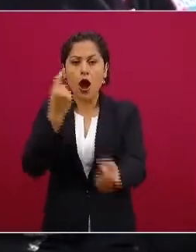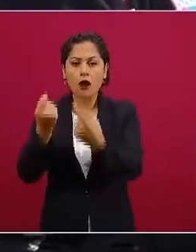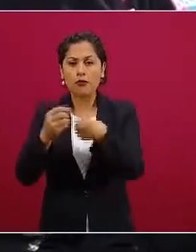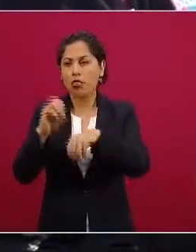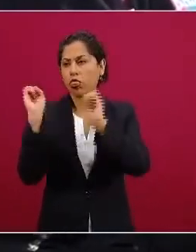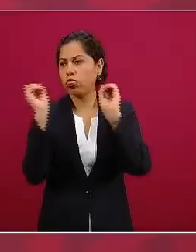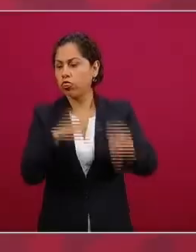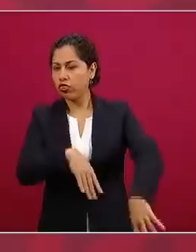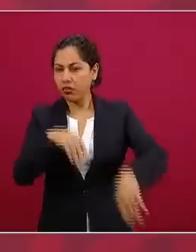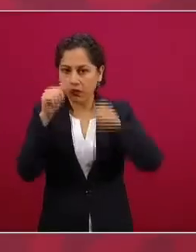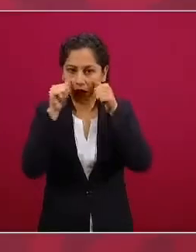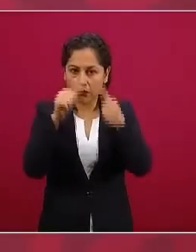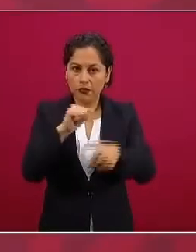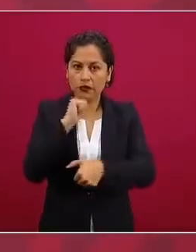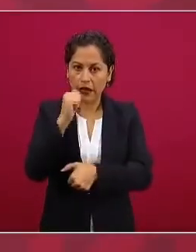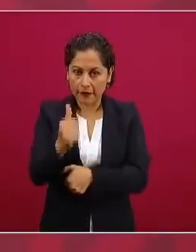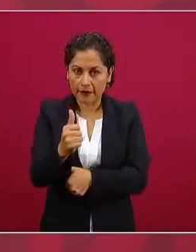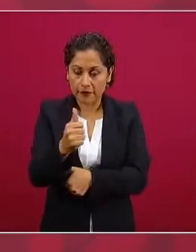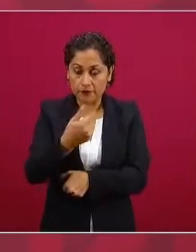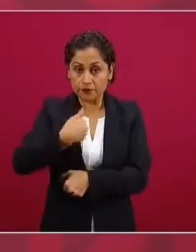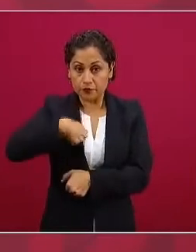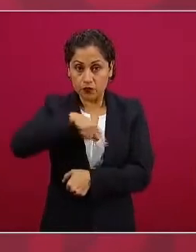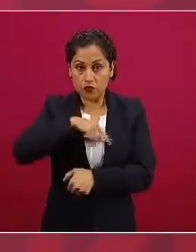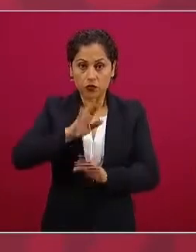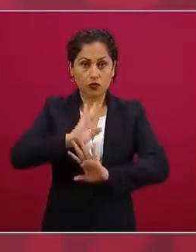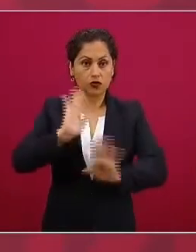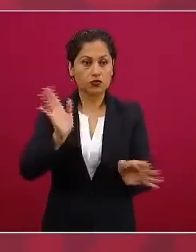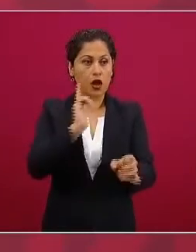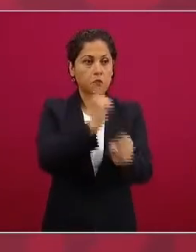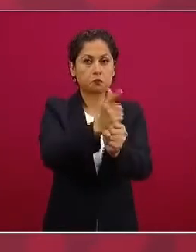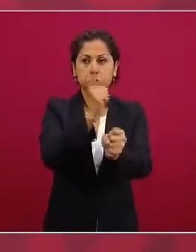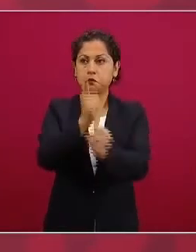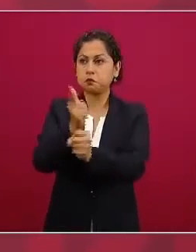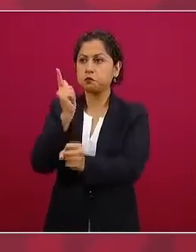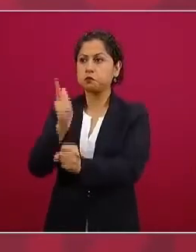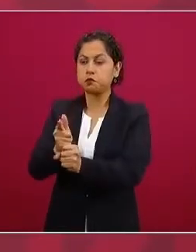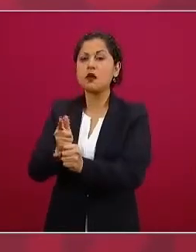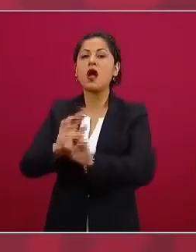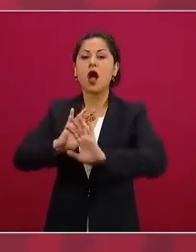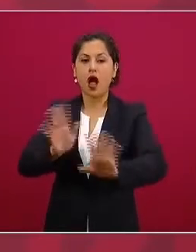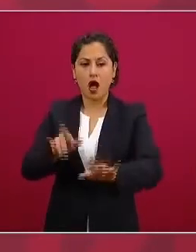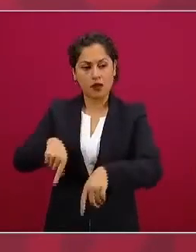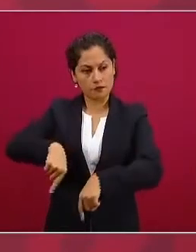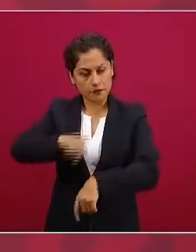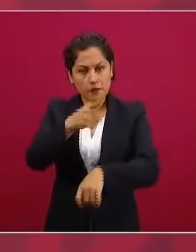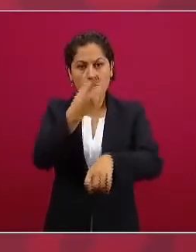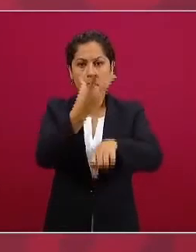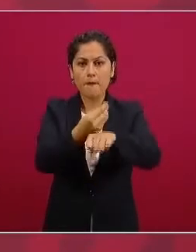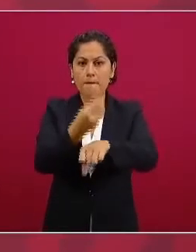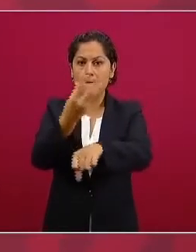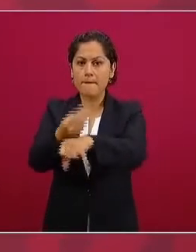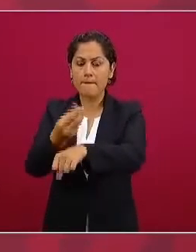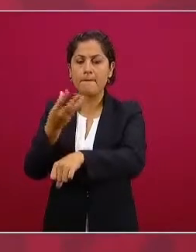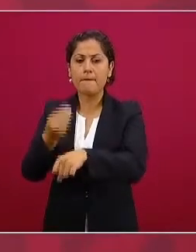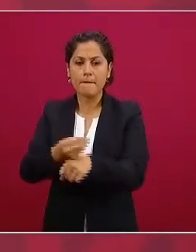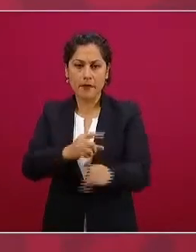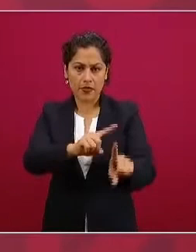ya empezamos de nuevo la reconstrucción de templos